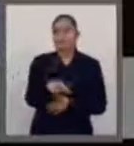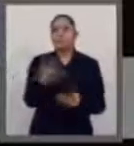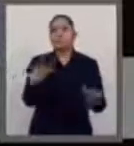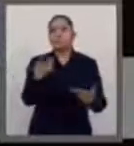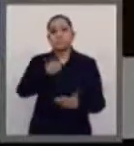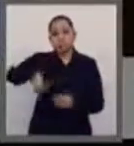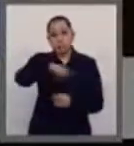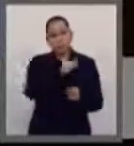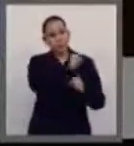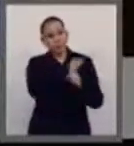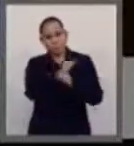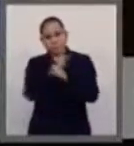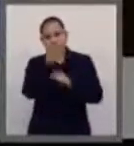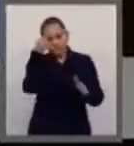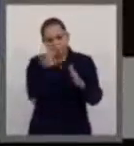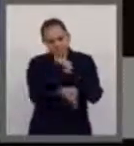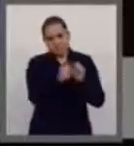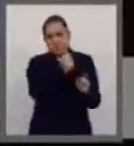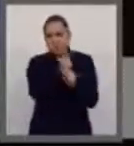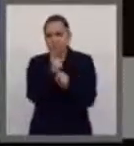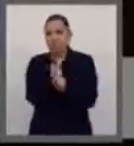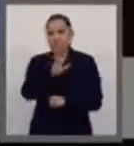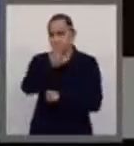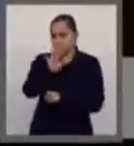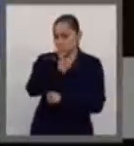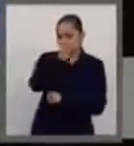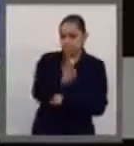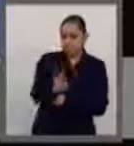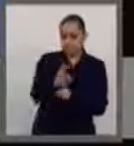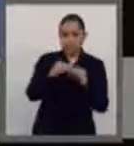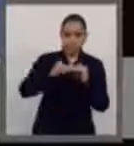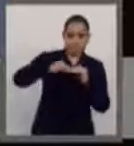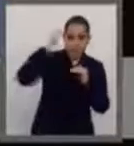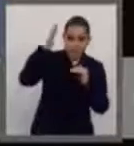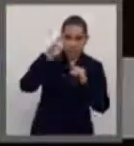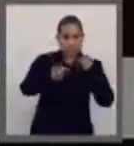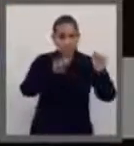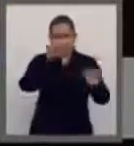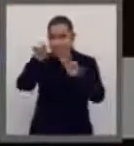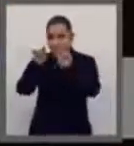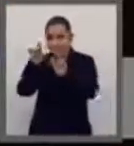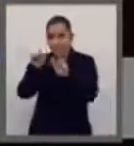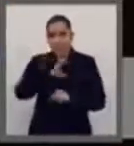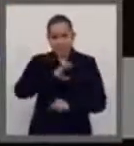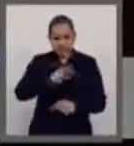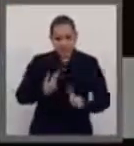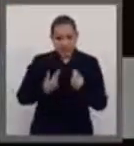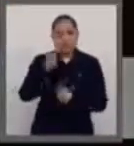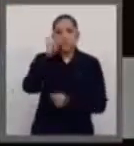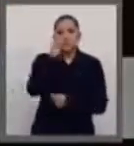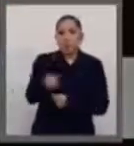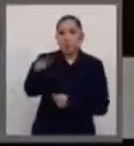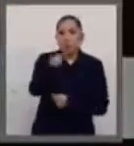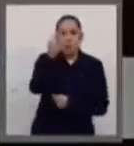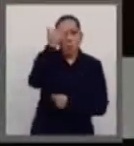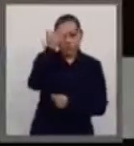muestran que más del 50% de casos de cáncer no hubo una detención a